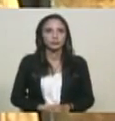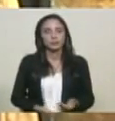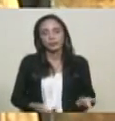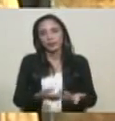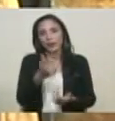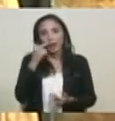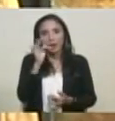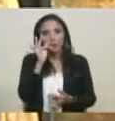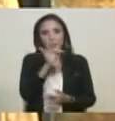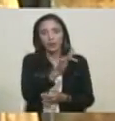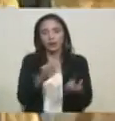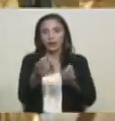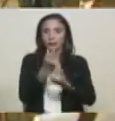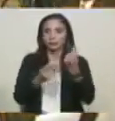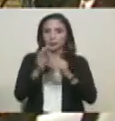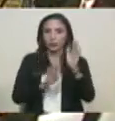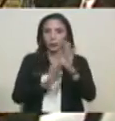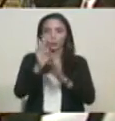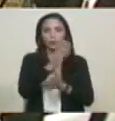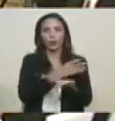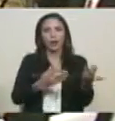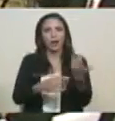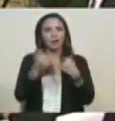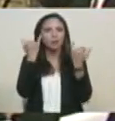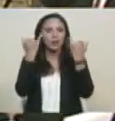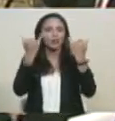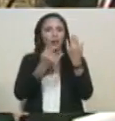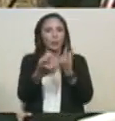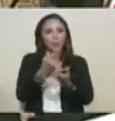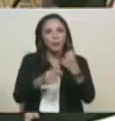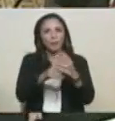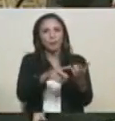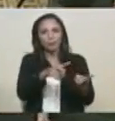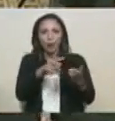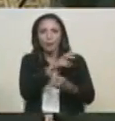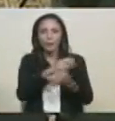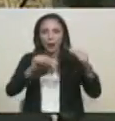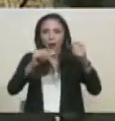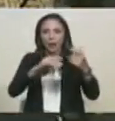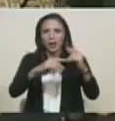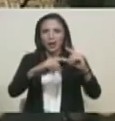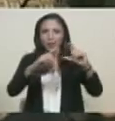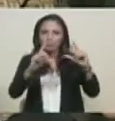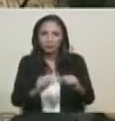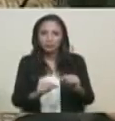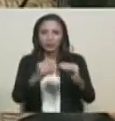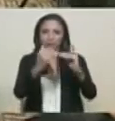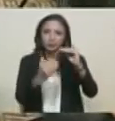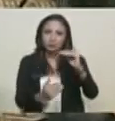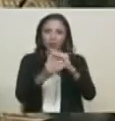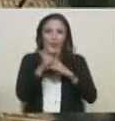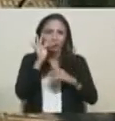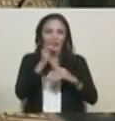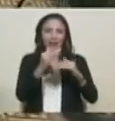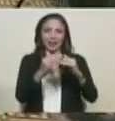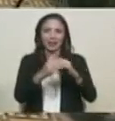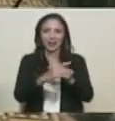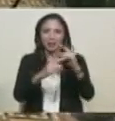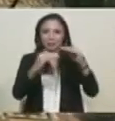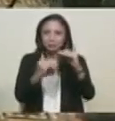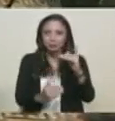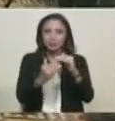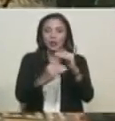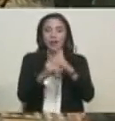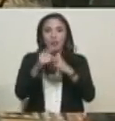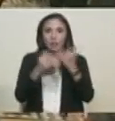fiscal. La reforma tributaria persigue el incremento de la recaudación para disminuir el déficit fiscal y evitar el